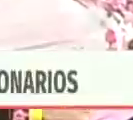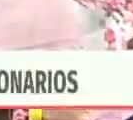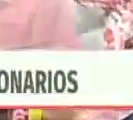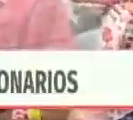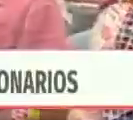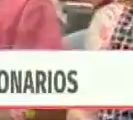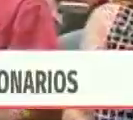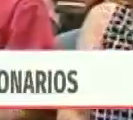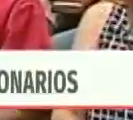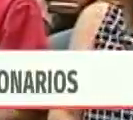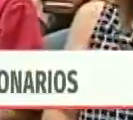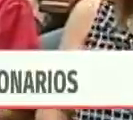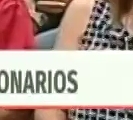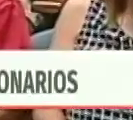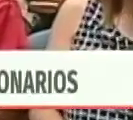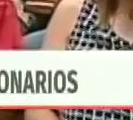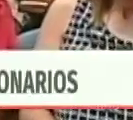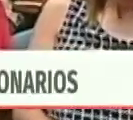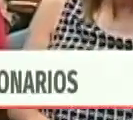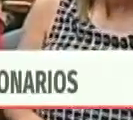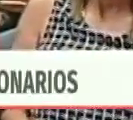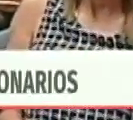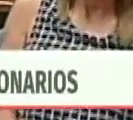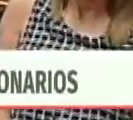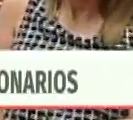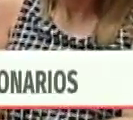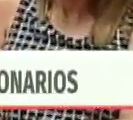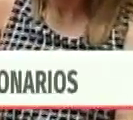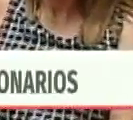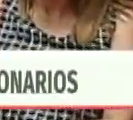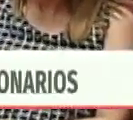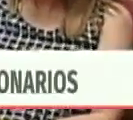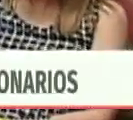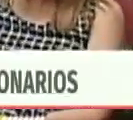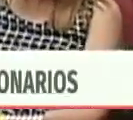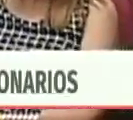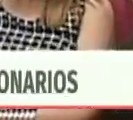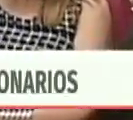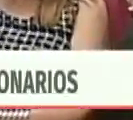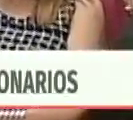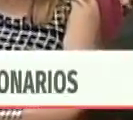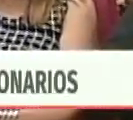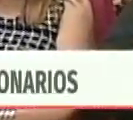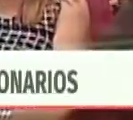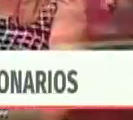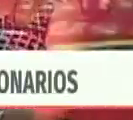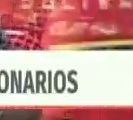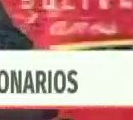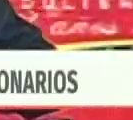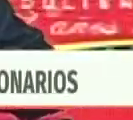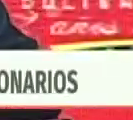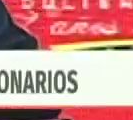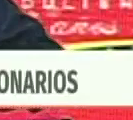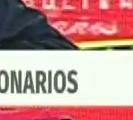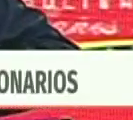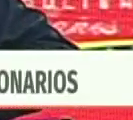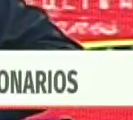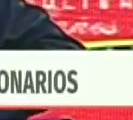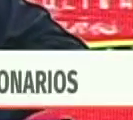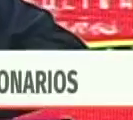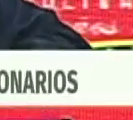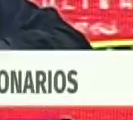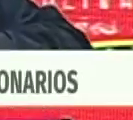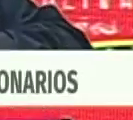Yo quisiera, bueno, que Erika me comentara los pasos que vamos a dar, porque yo quiero que esto sea cayendo y